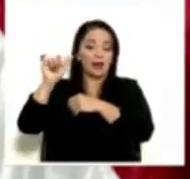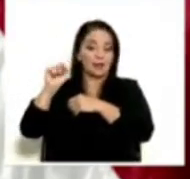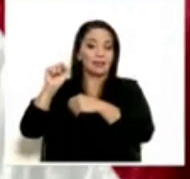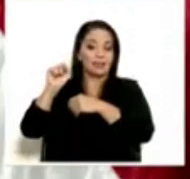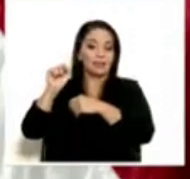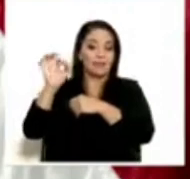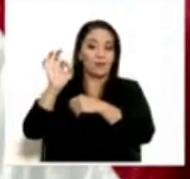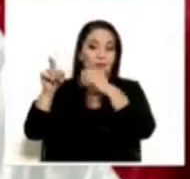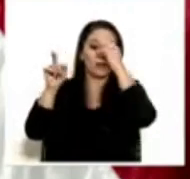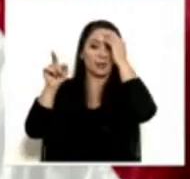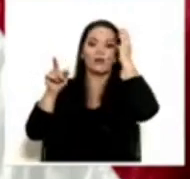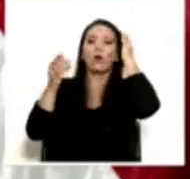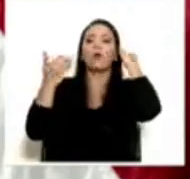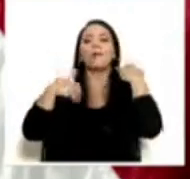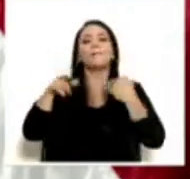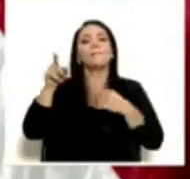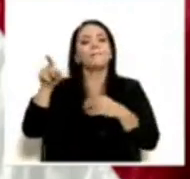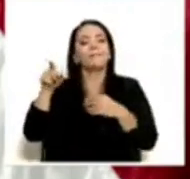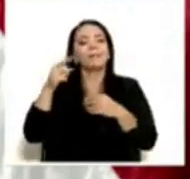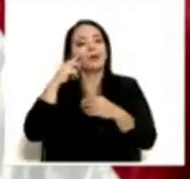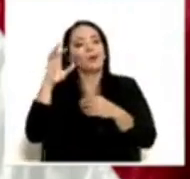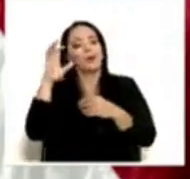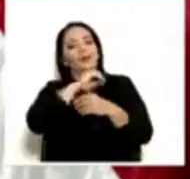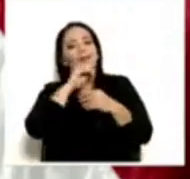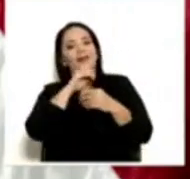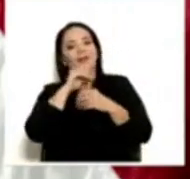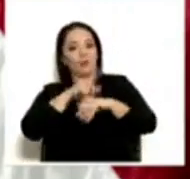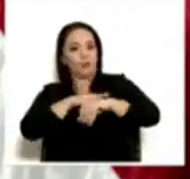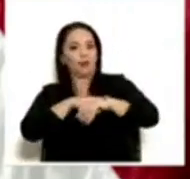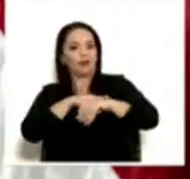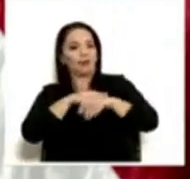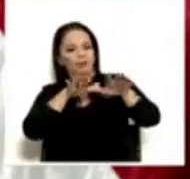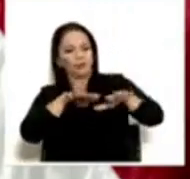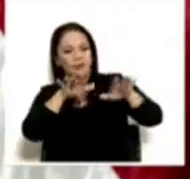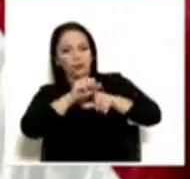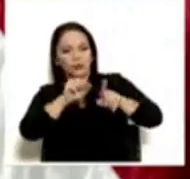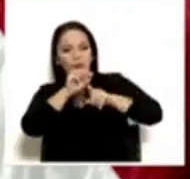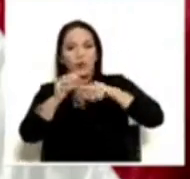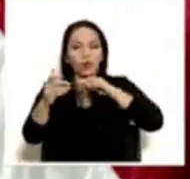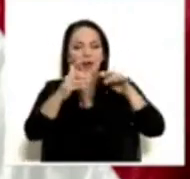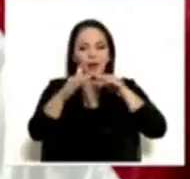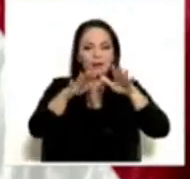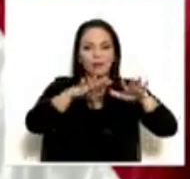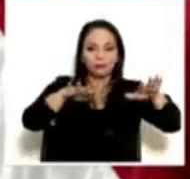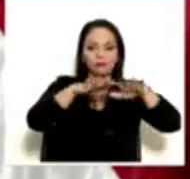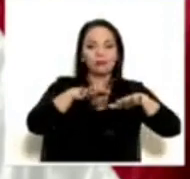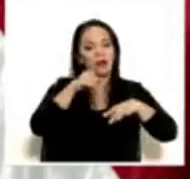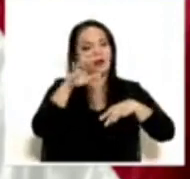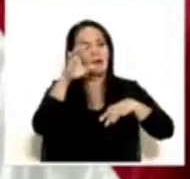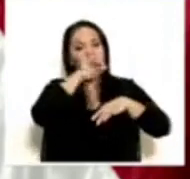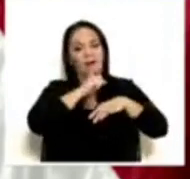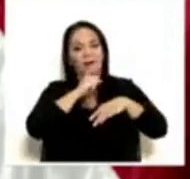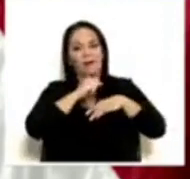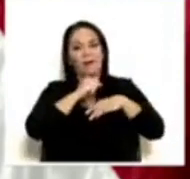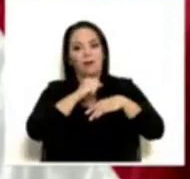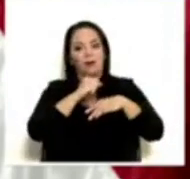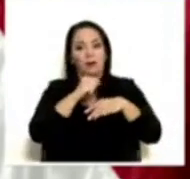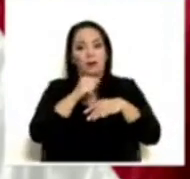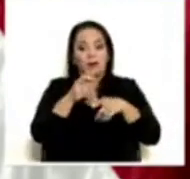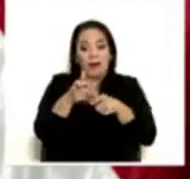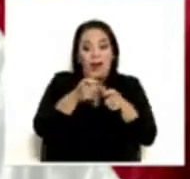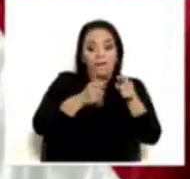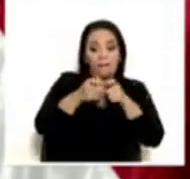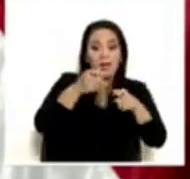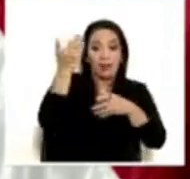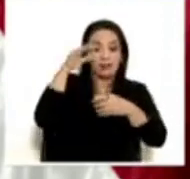Mundial iba, y el contexto de la época, iba a hacer que los precios del monocultivo de café, que era la fuente de